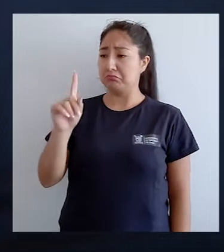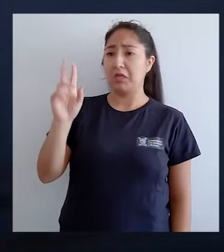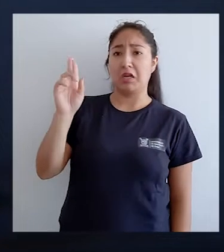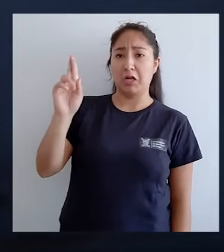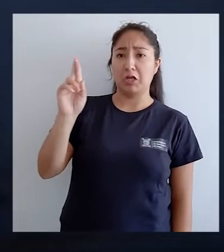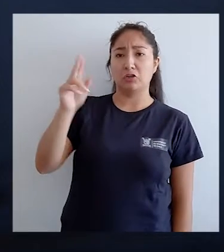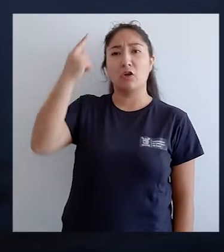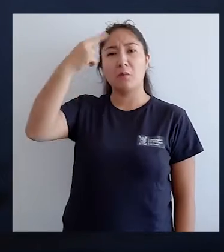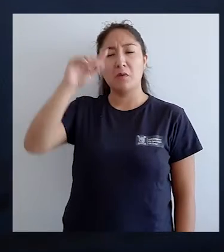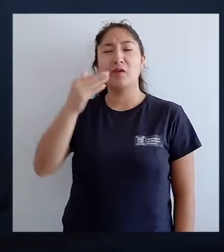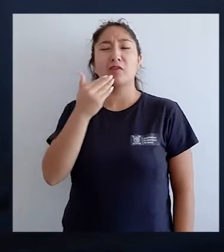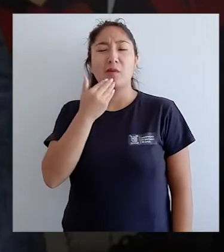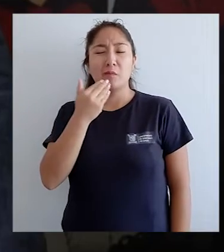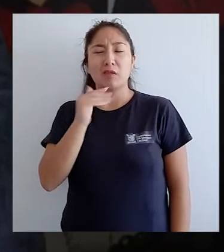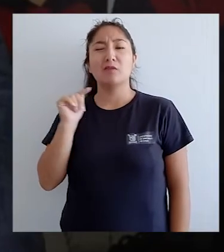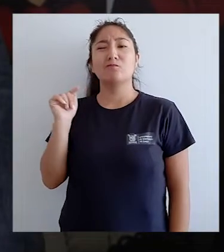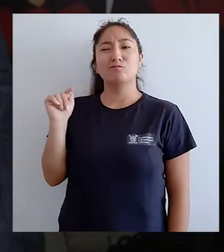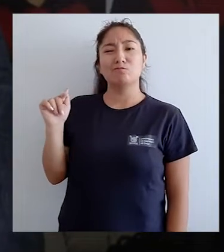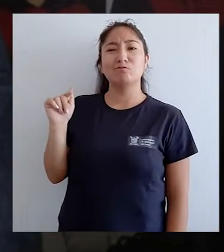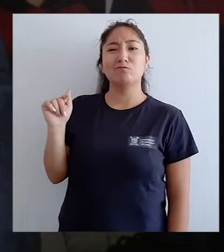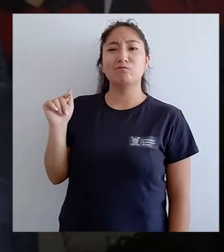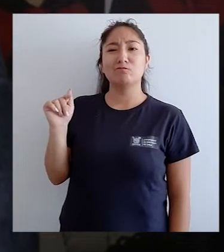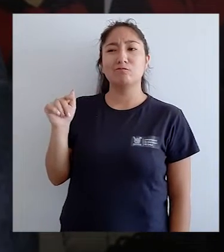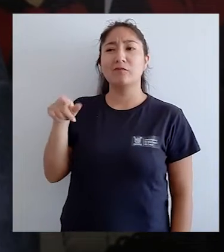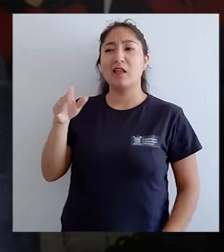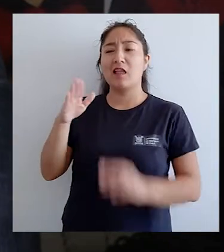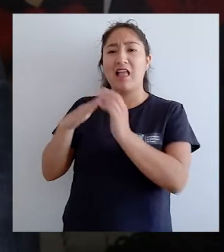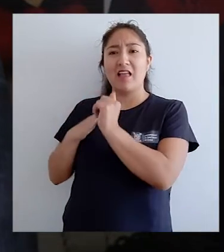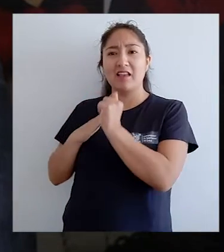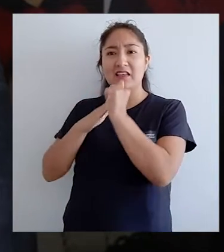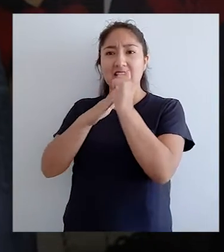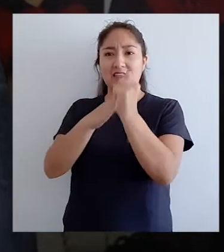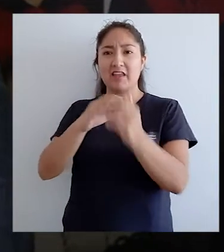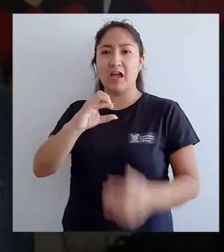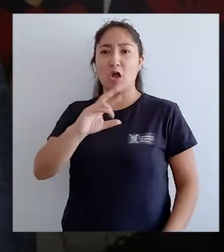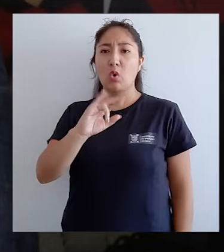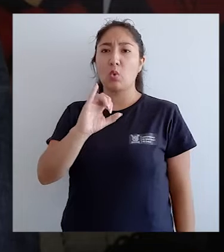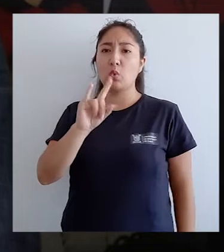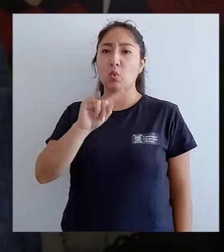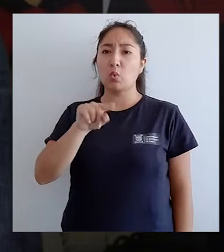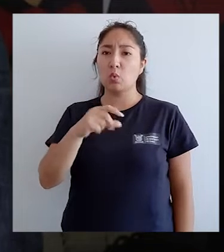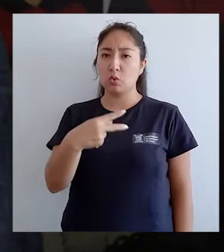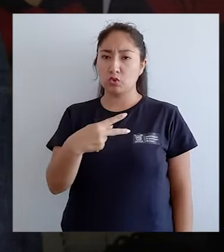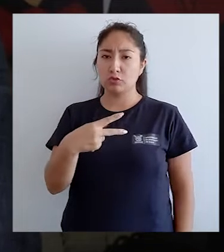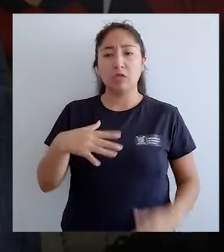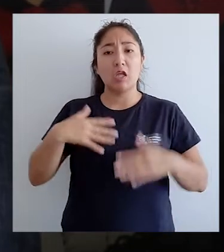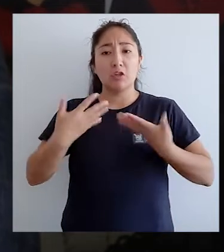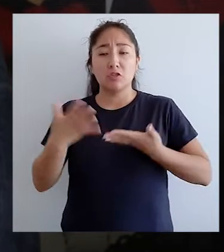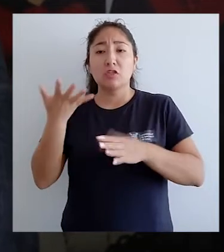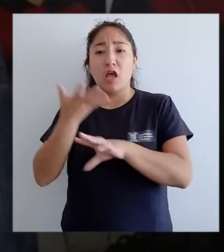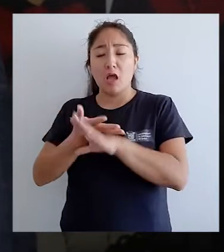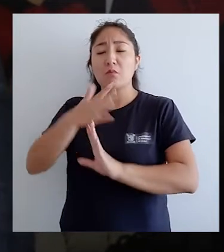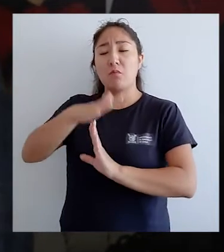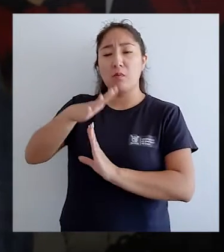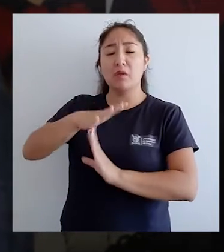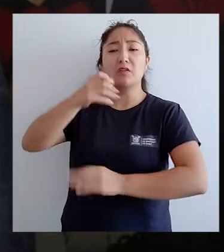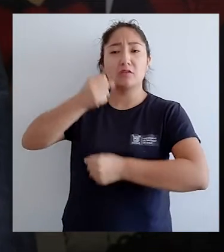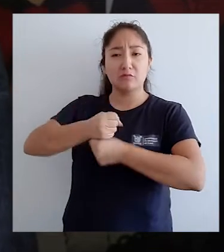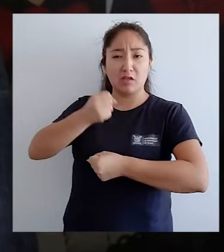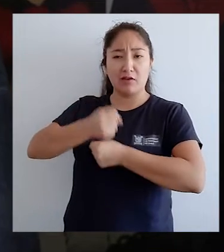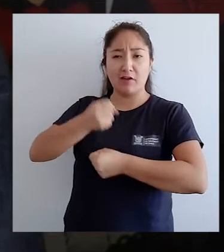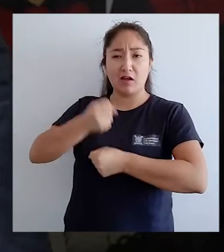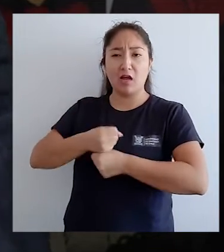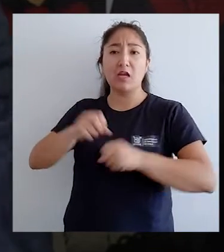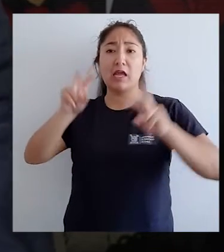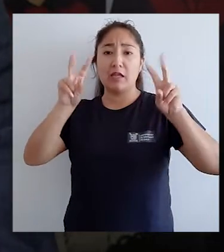propiamente de rector, pero también de quien encabeza el CRUCH. Por lo tanto tuvimos espacio para trabajar